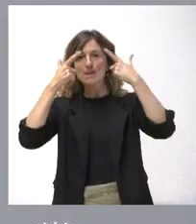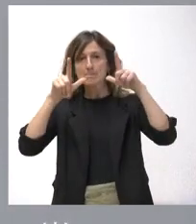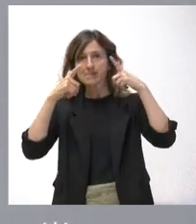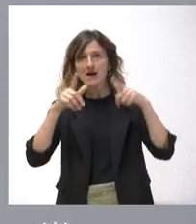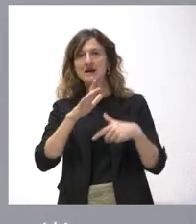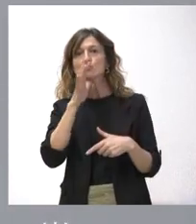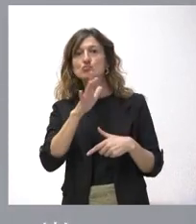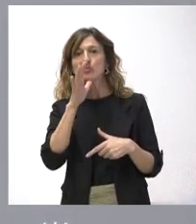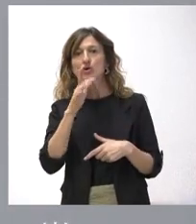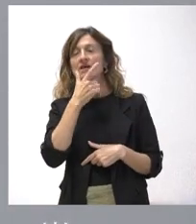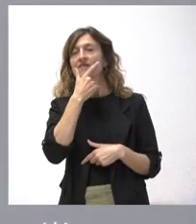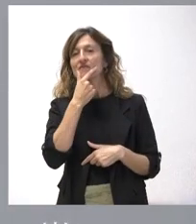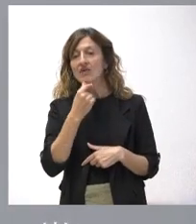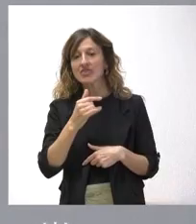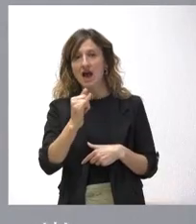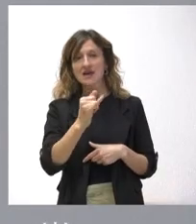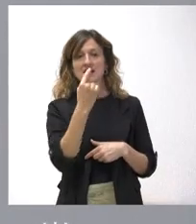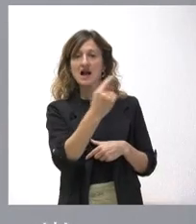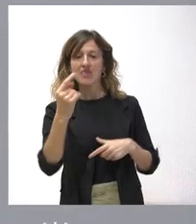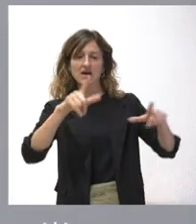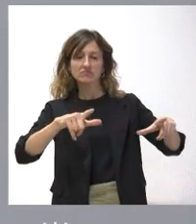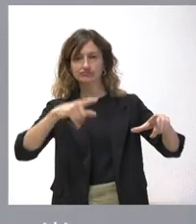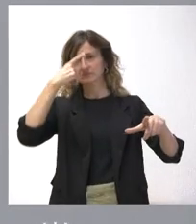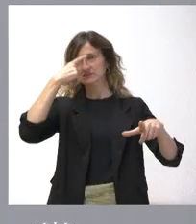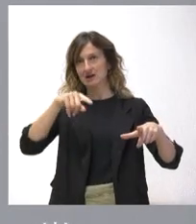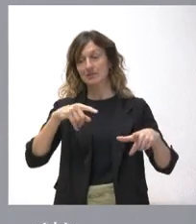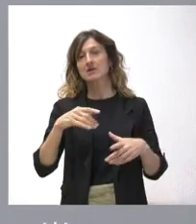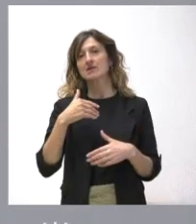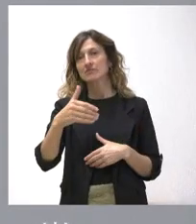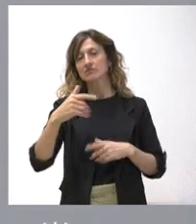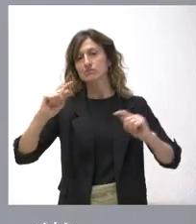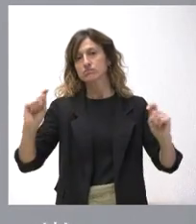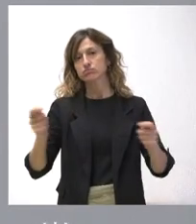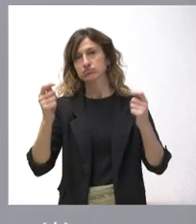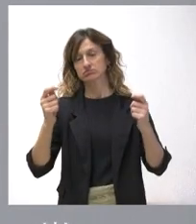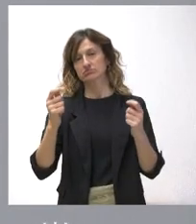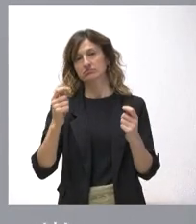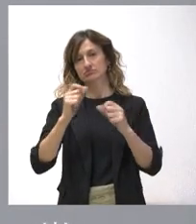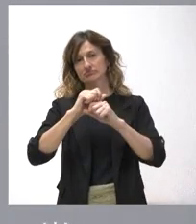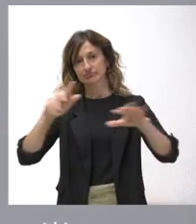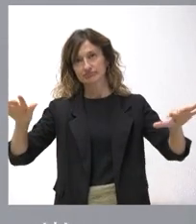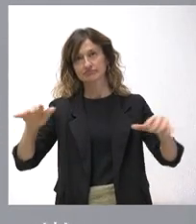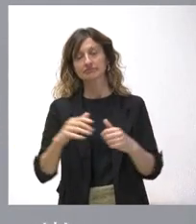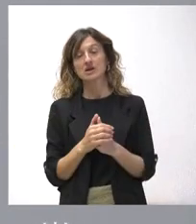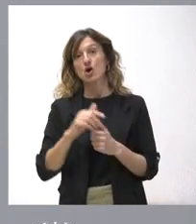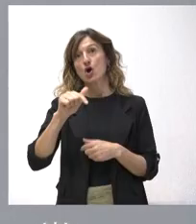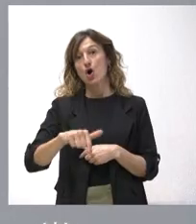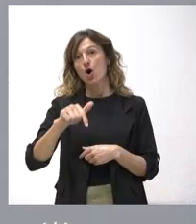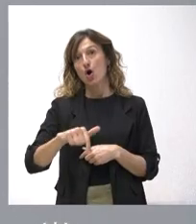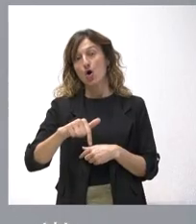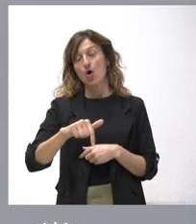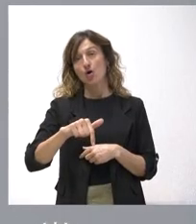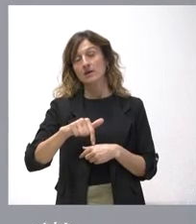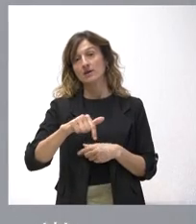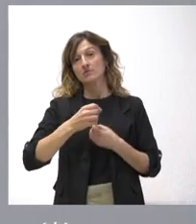fácilmente disponibles para cada explotación. En todo caso, nosotros los haremos públicos, explotación por explotación y no sé si a día de hoy lo podremos aportar